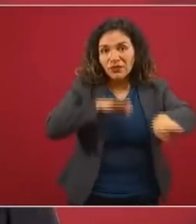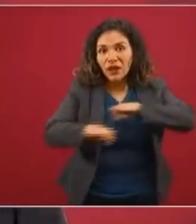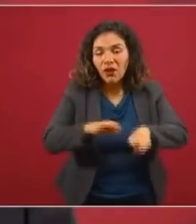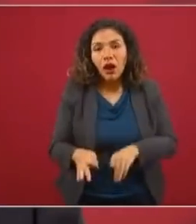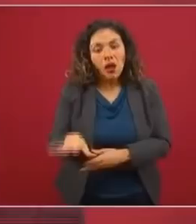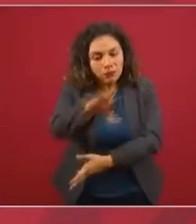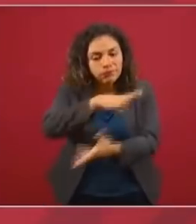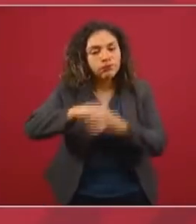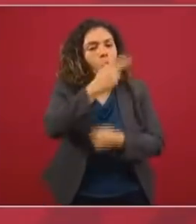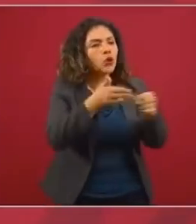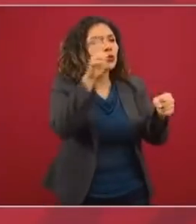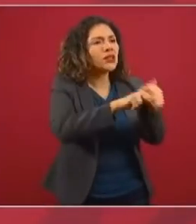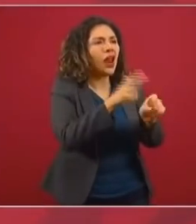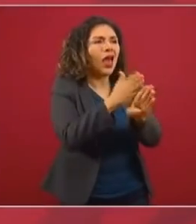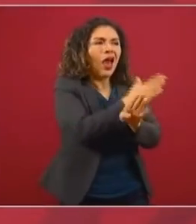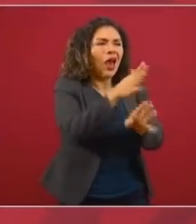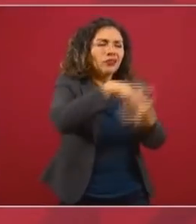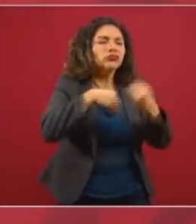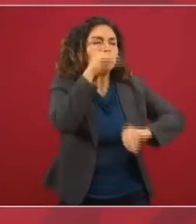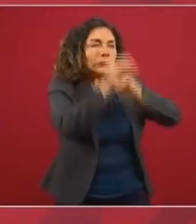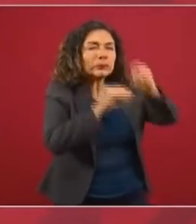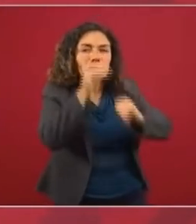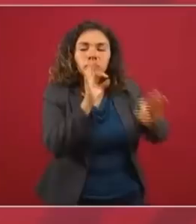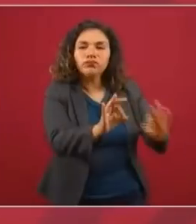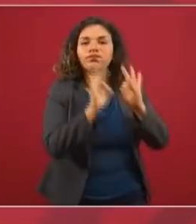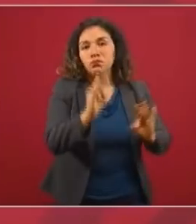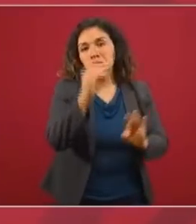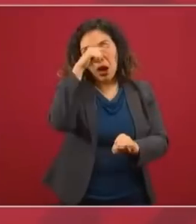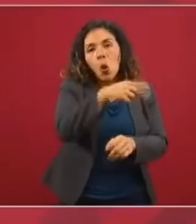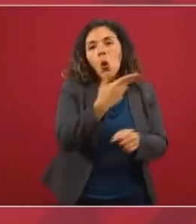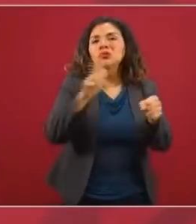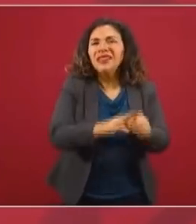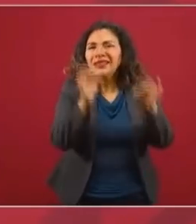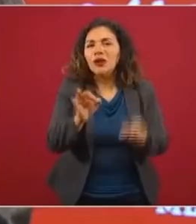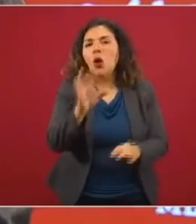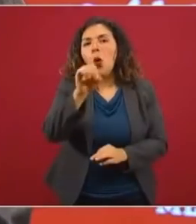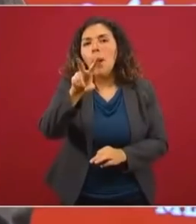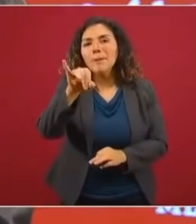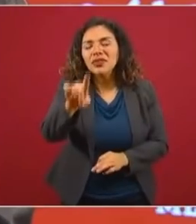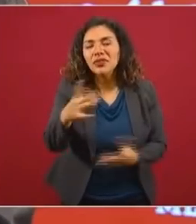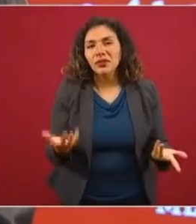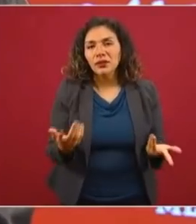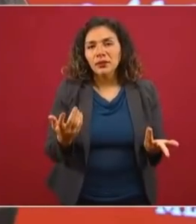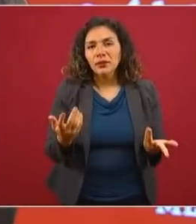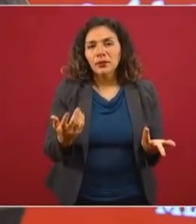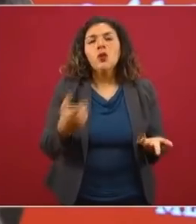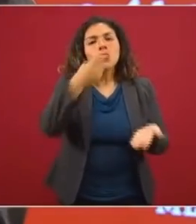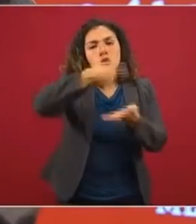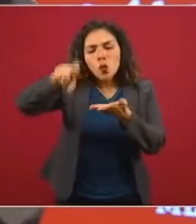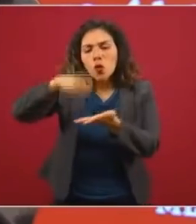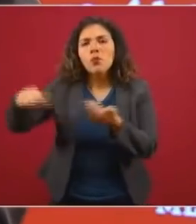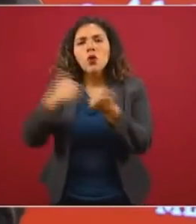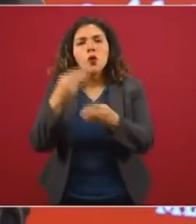reconvertir hospitales, hacer hospitales COVID, comprar